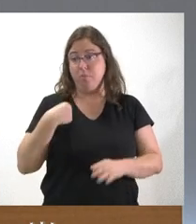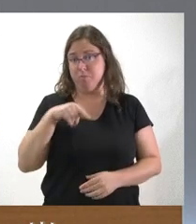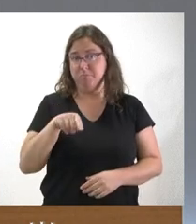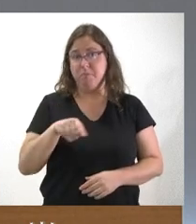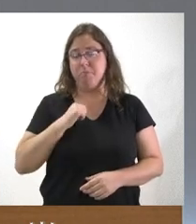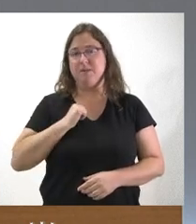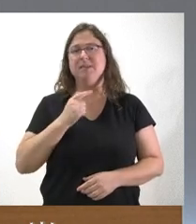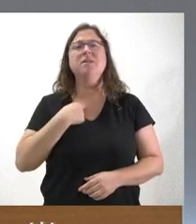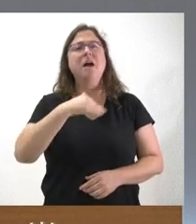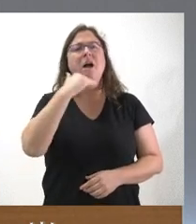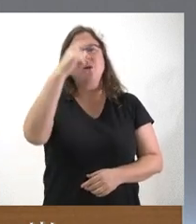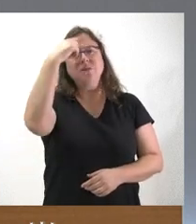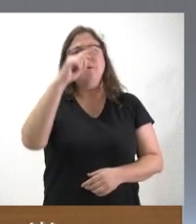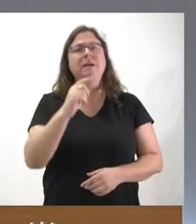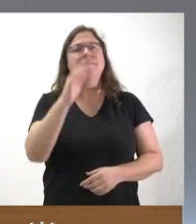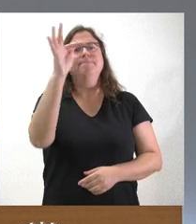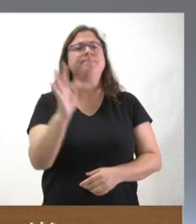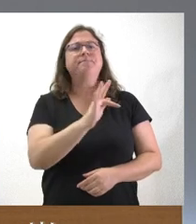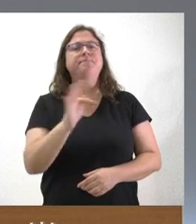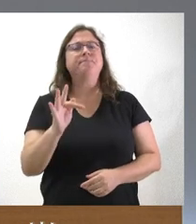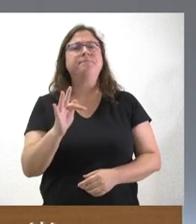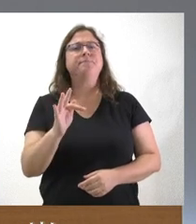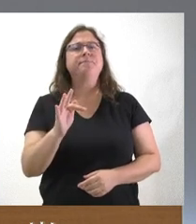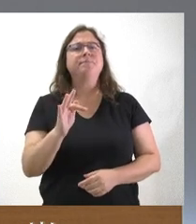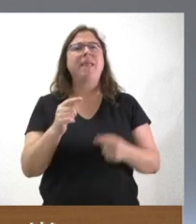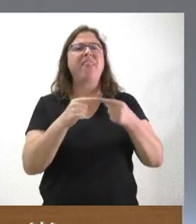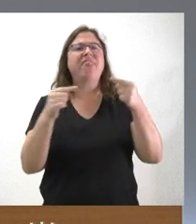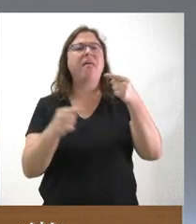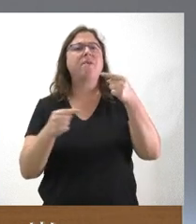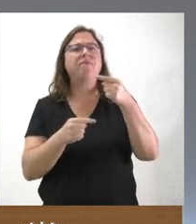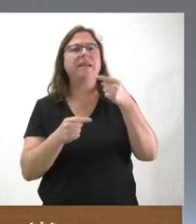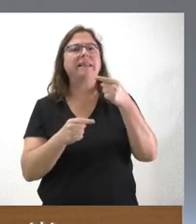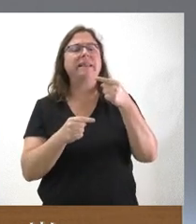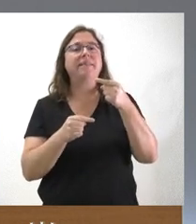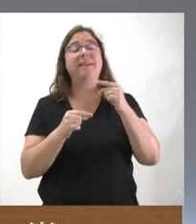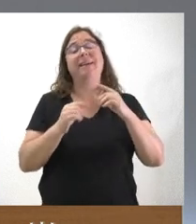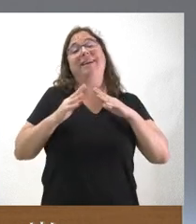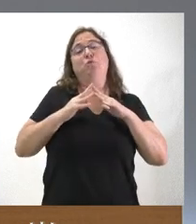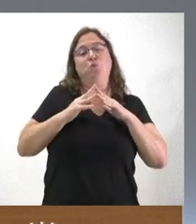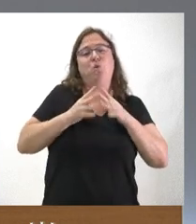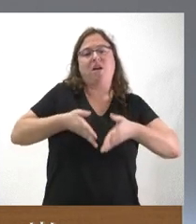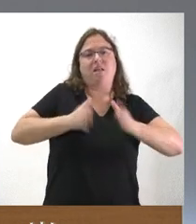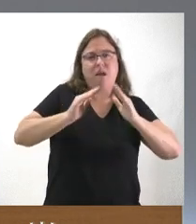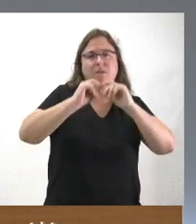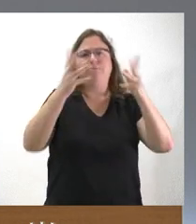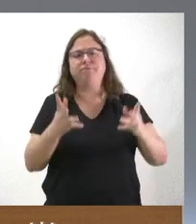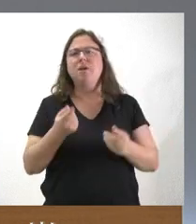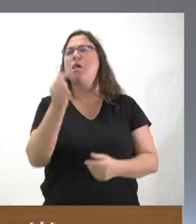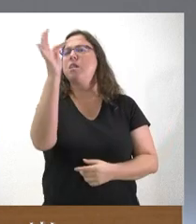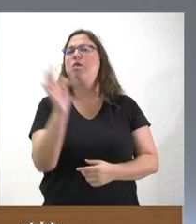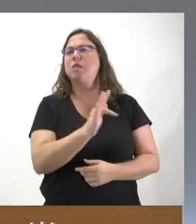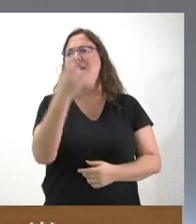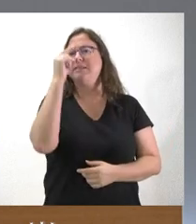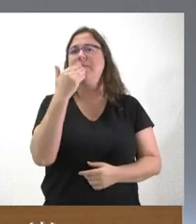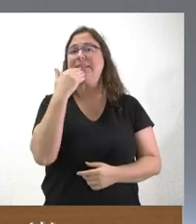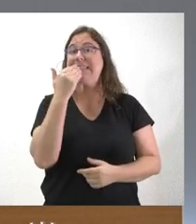No sé si tienen cuantificado ese déficit de infraestructuras que podría llegar a reclamar Castilla y León en caso de que se